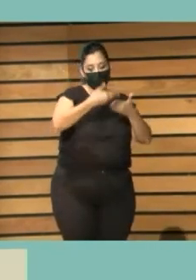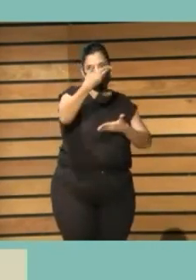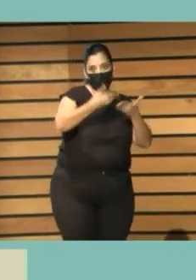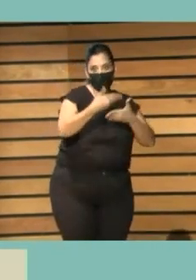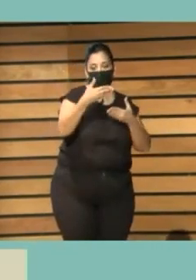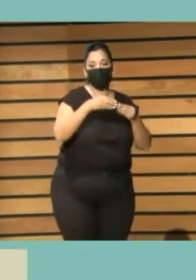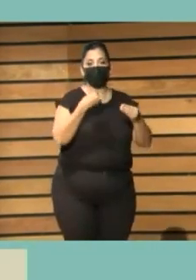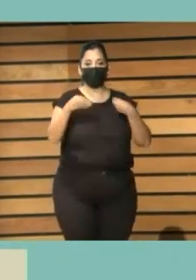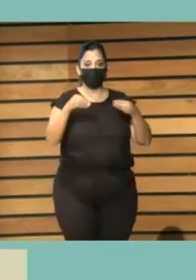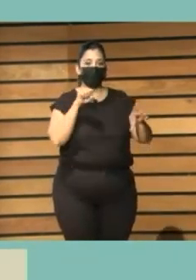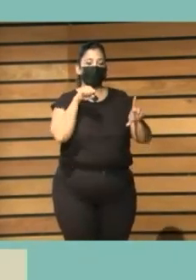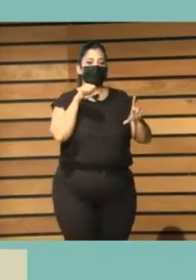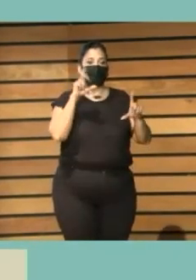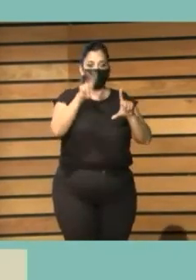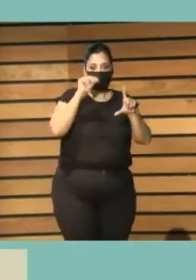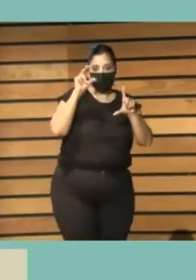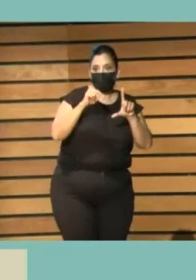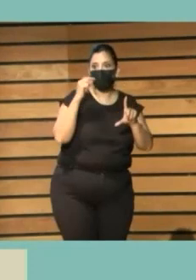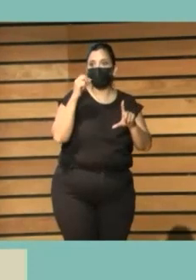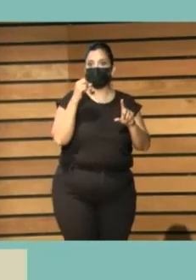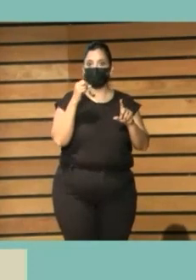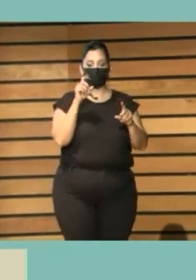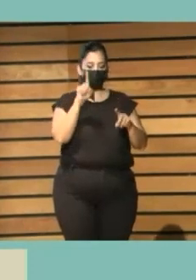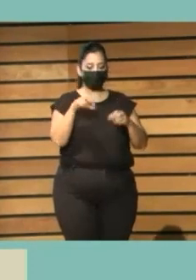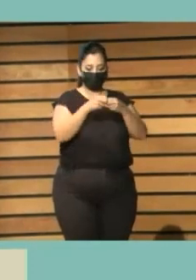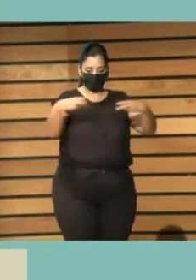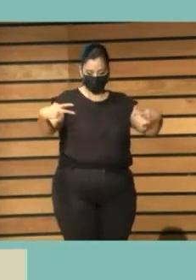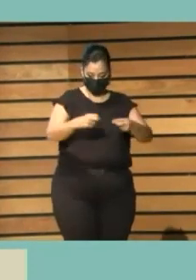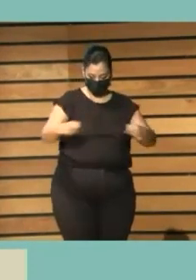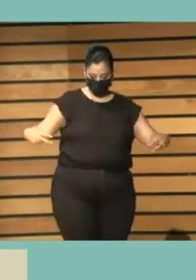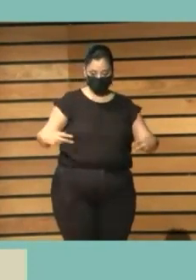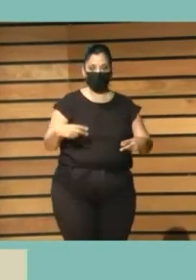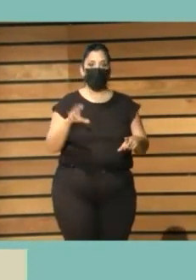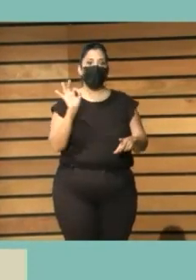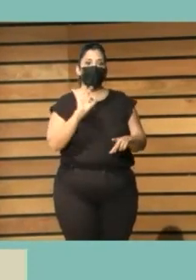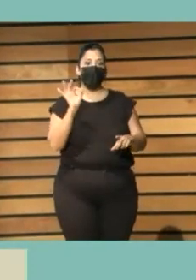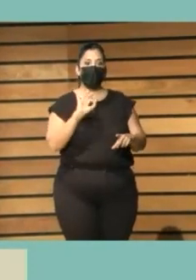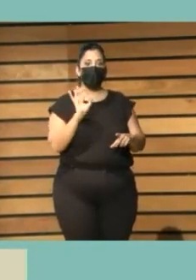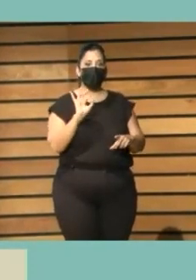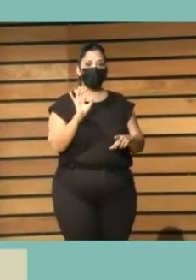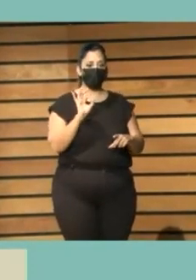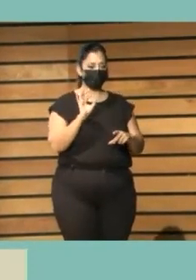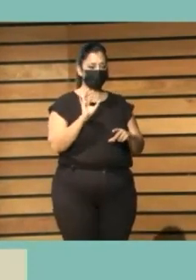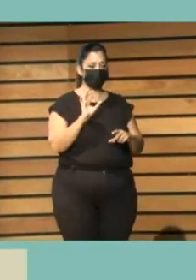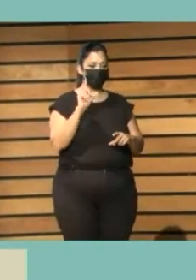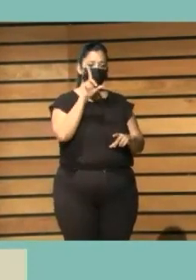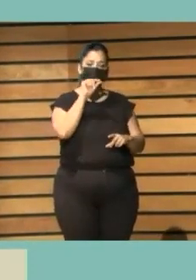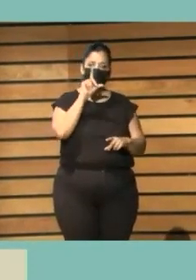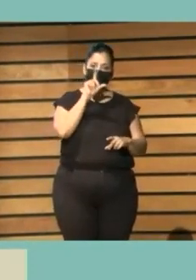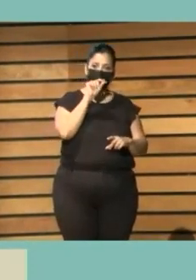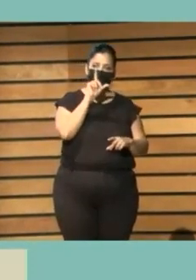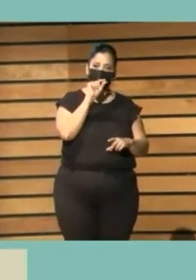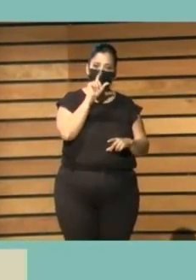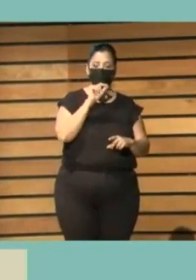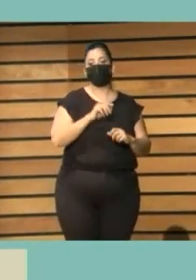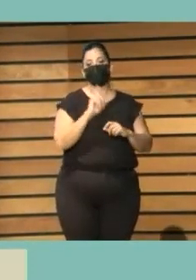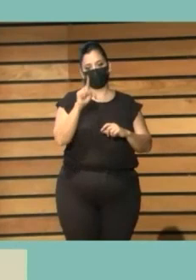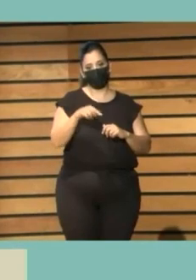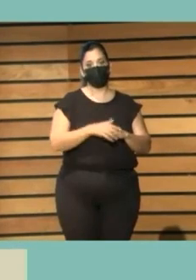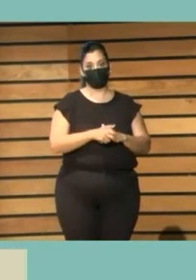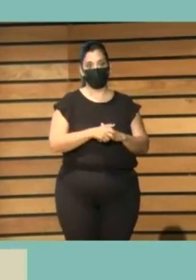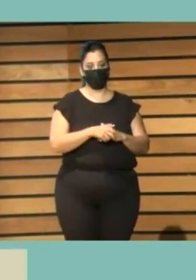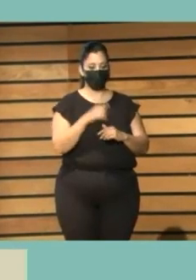como vídeos, comentarios, hilos de Twitter, etc., que iban realizando. Y además tenían una